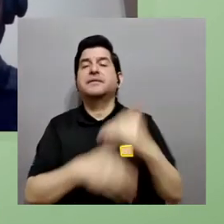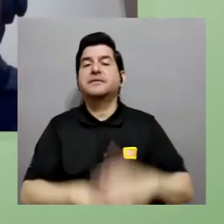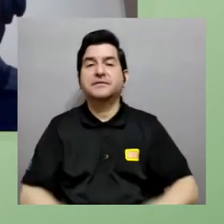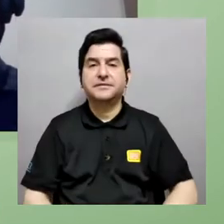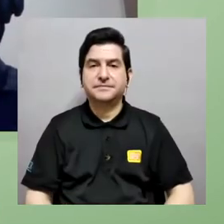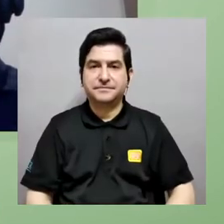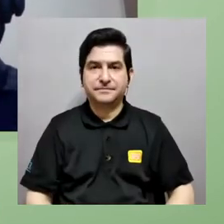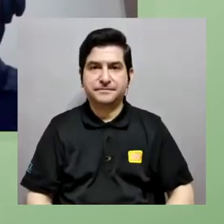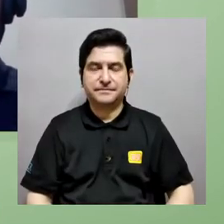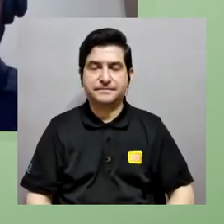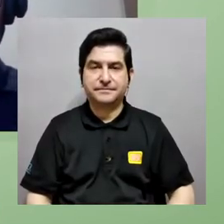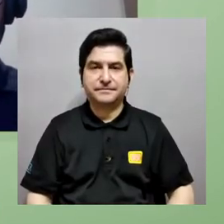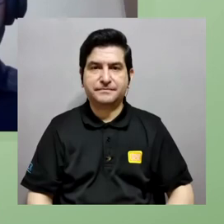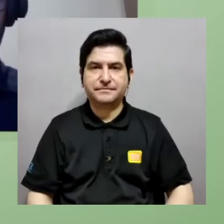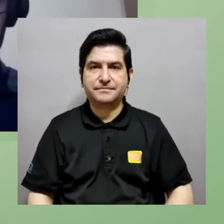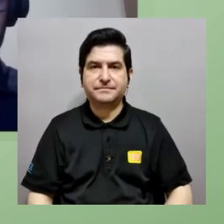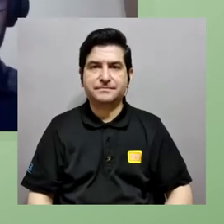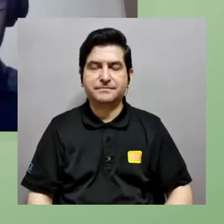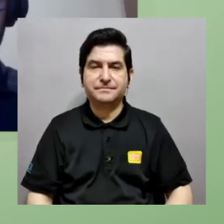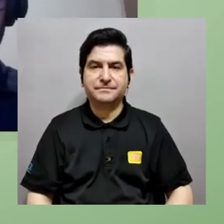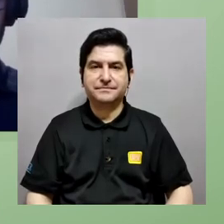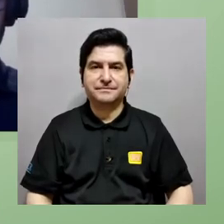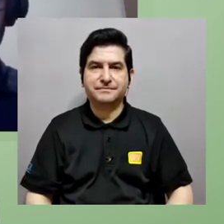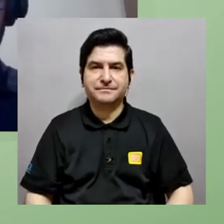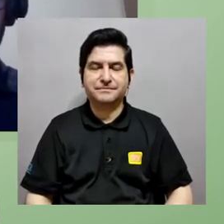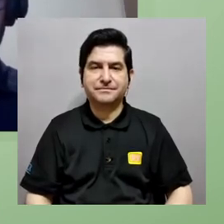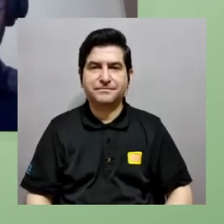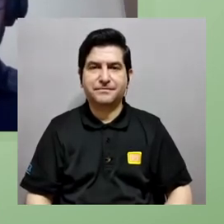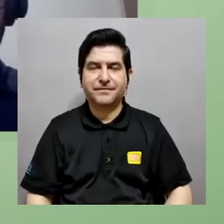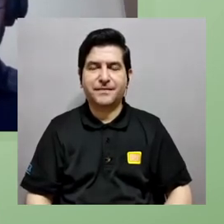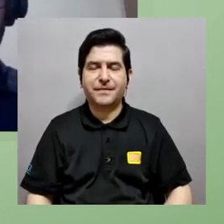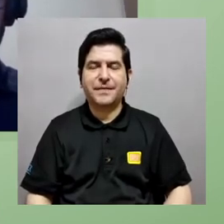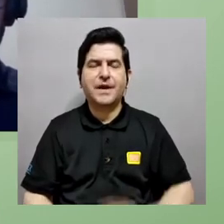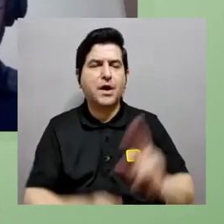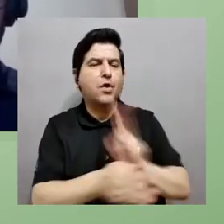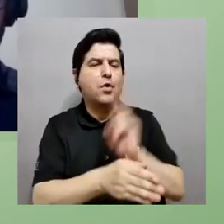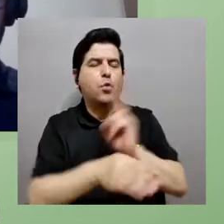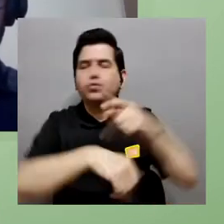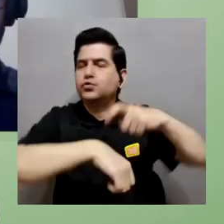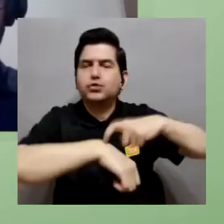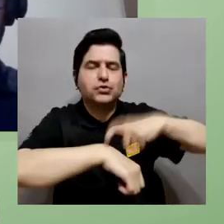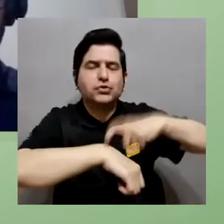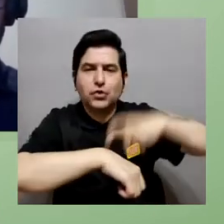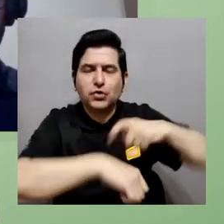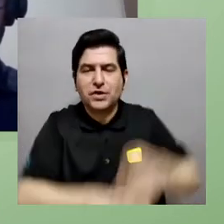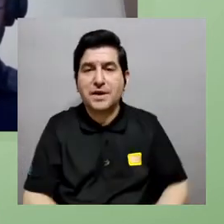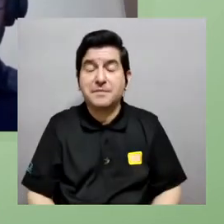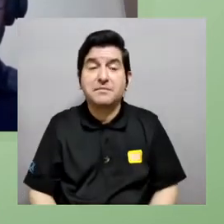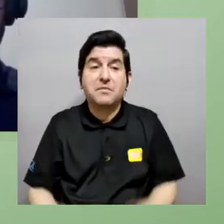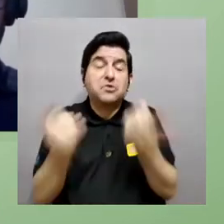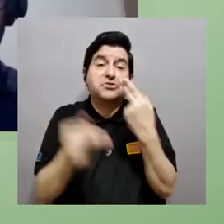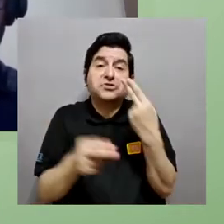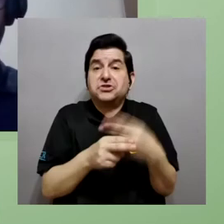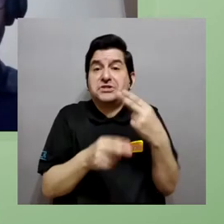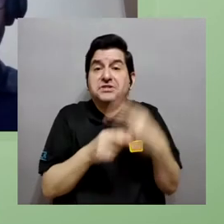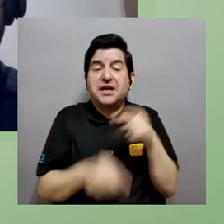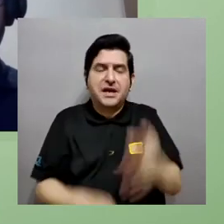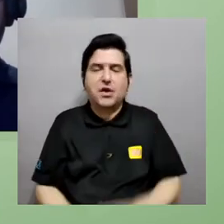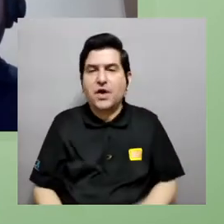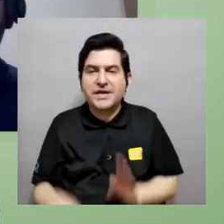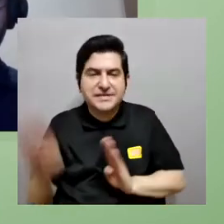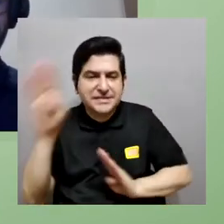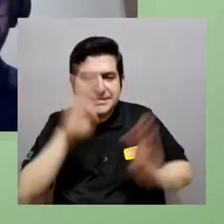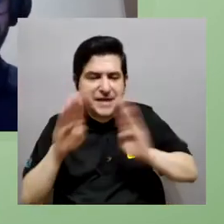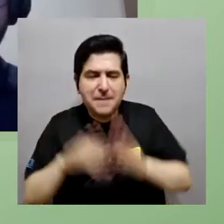ha repetido bastante por aquí me la han pasado bastante que es cuál es la vida útil